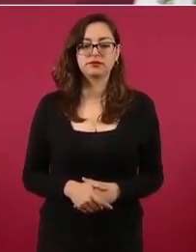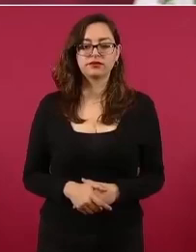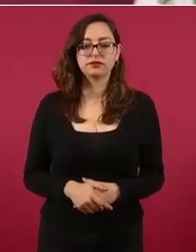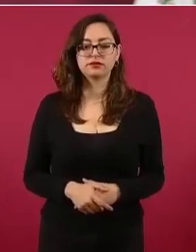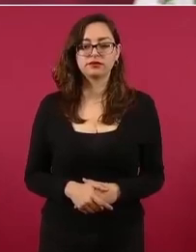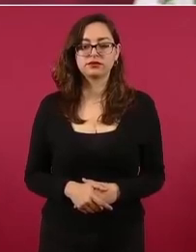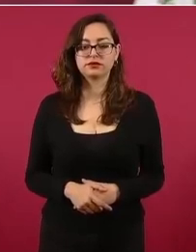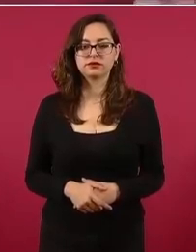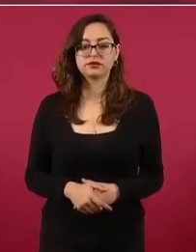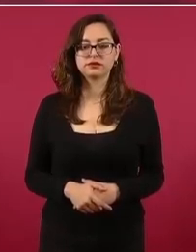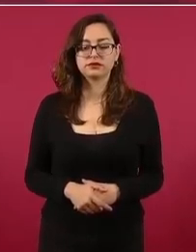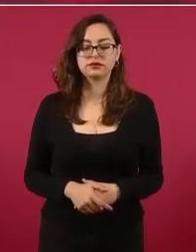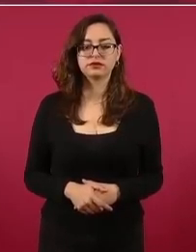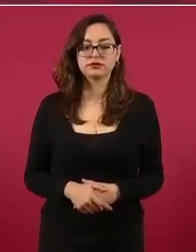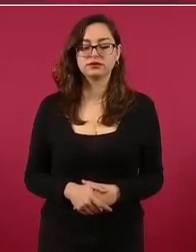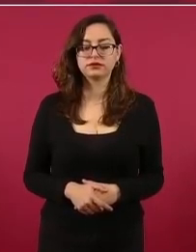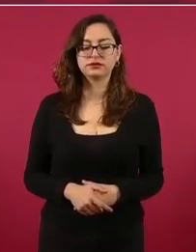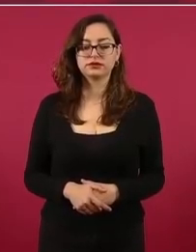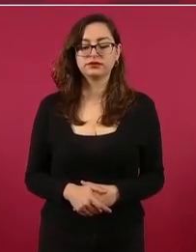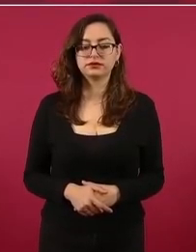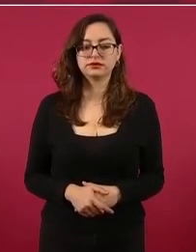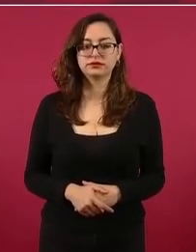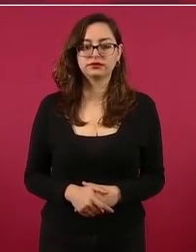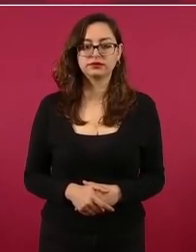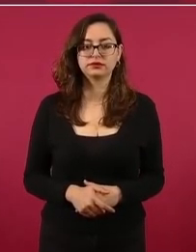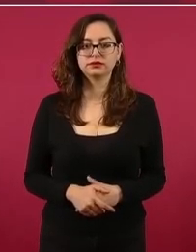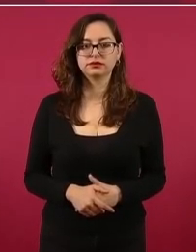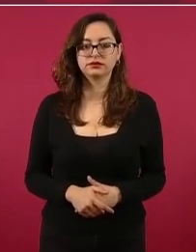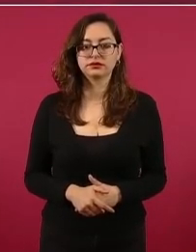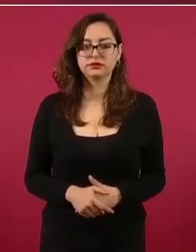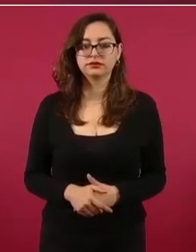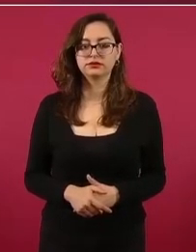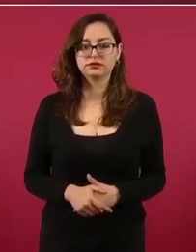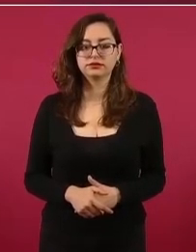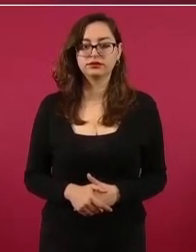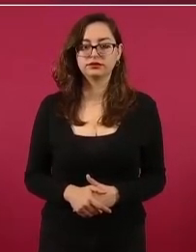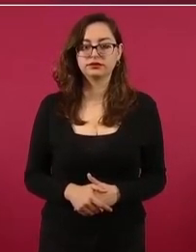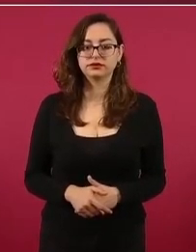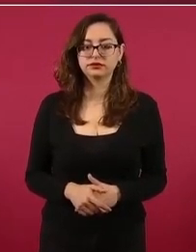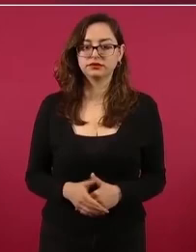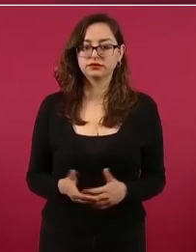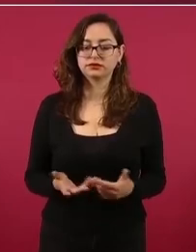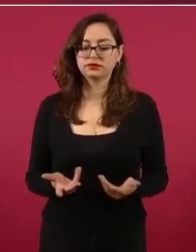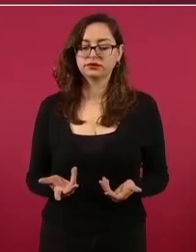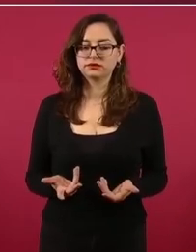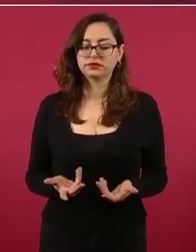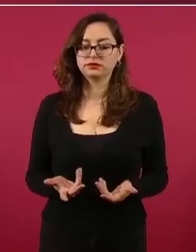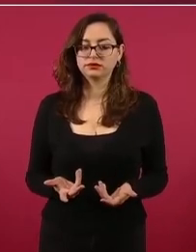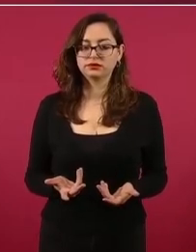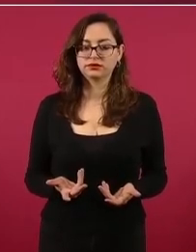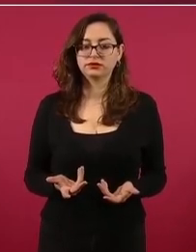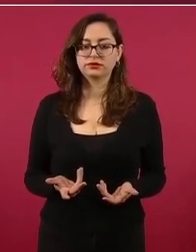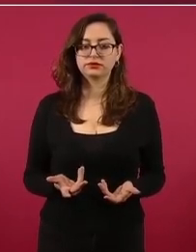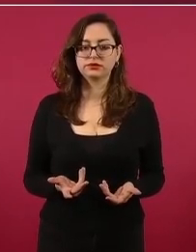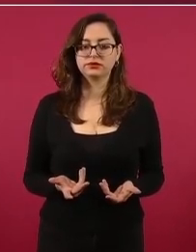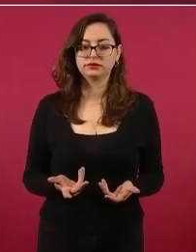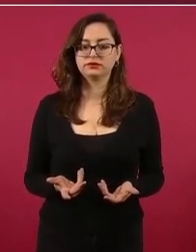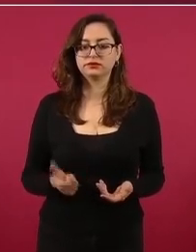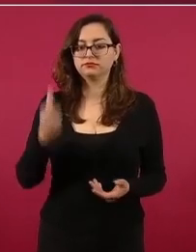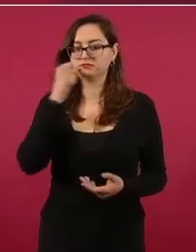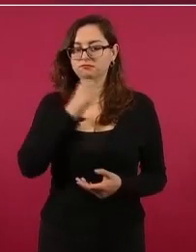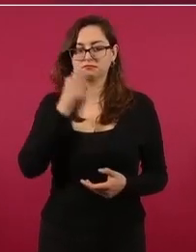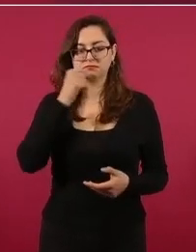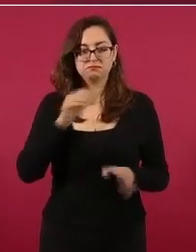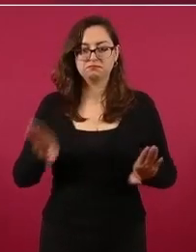Y siempre actuar con